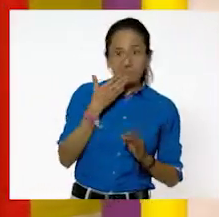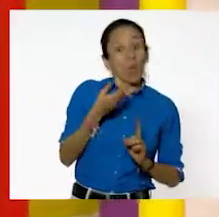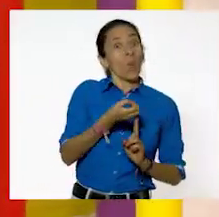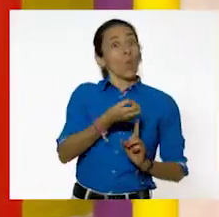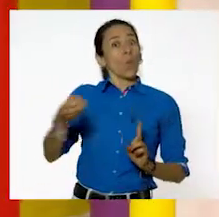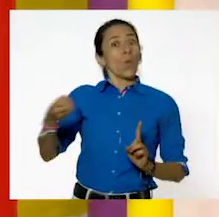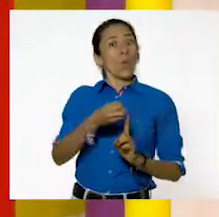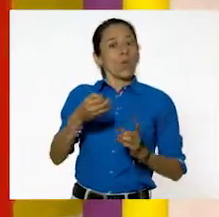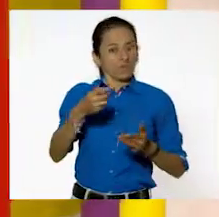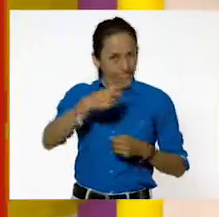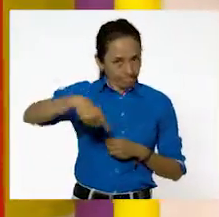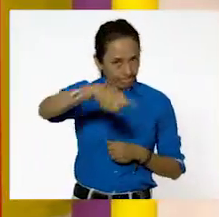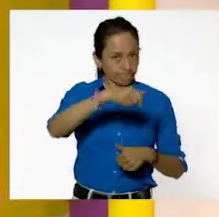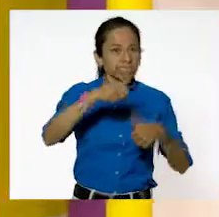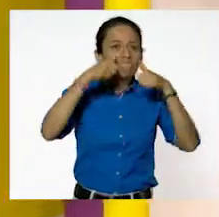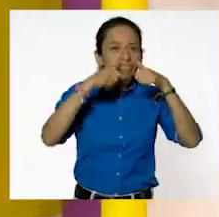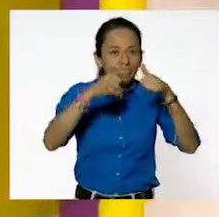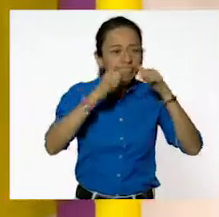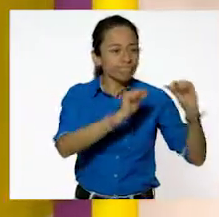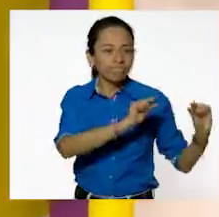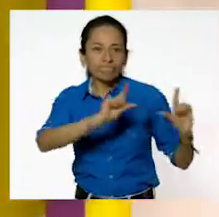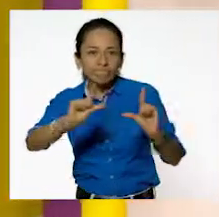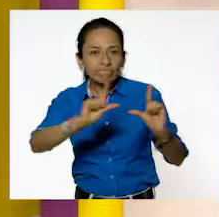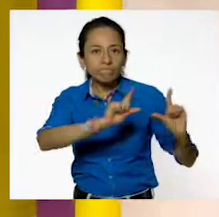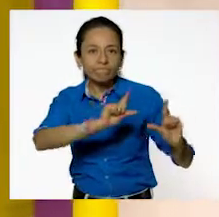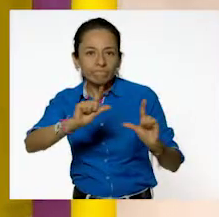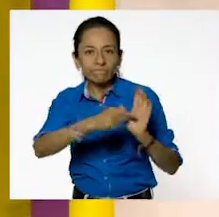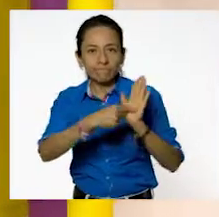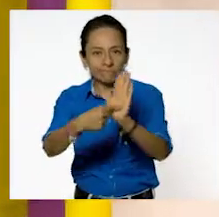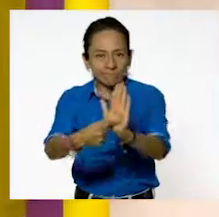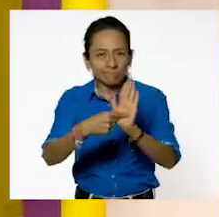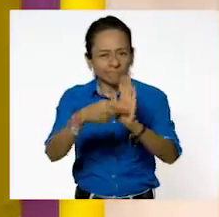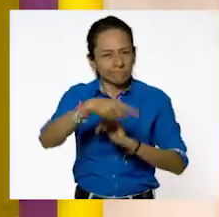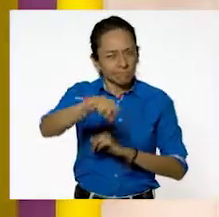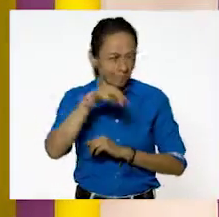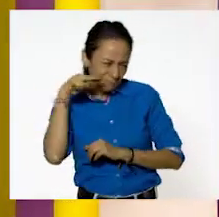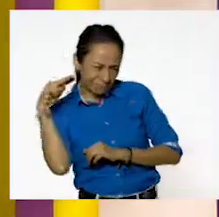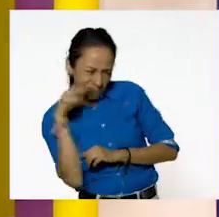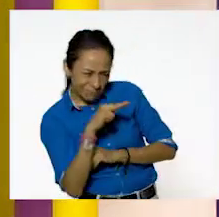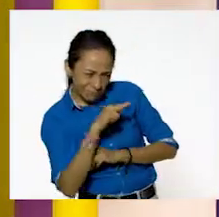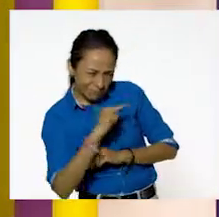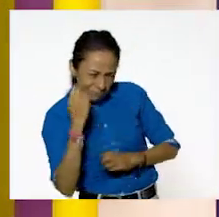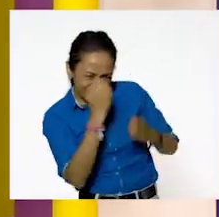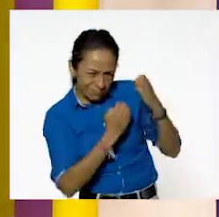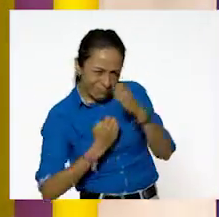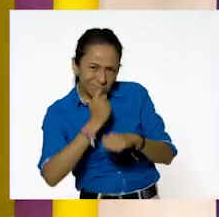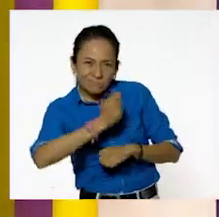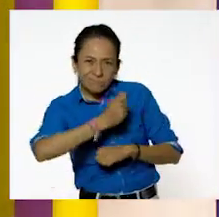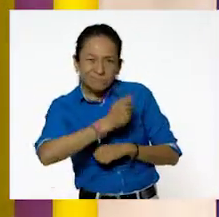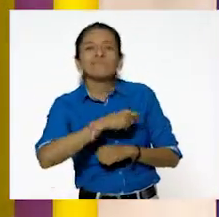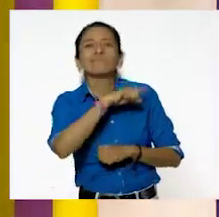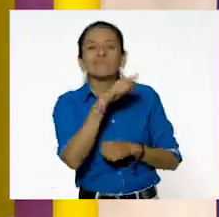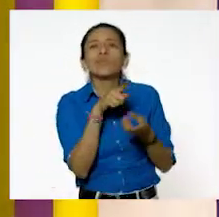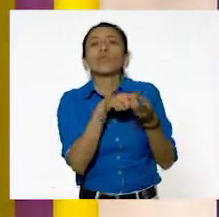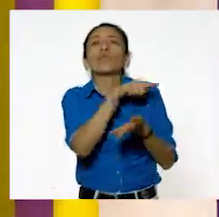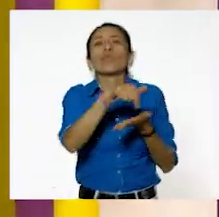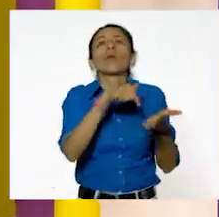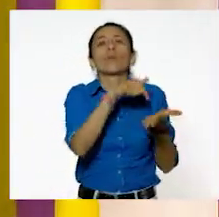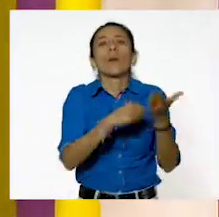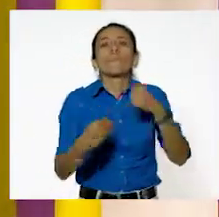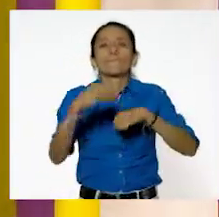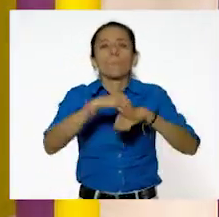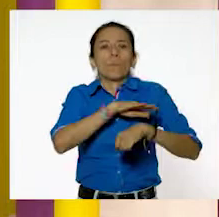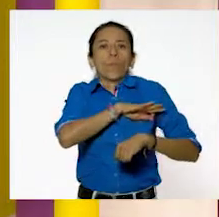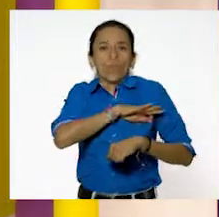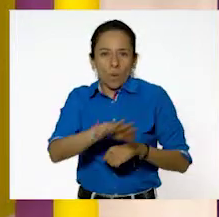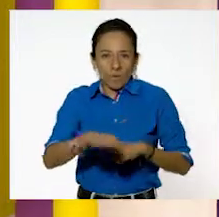Muy atentos. Las voy a ir mostrando y vamos a tratar de ver de qué se trata para saber dónde colocarla. Ayúdenle, Pili, por